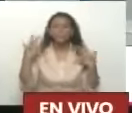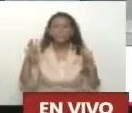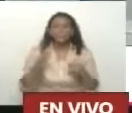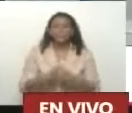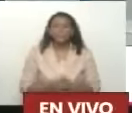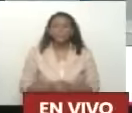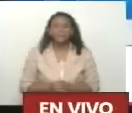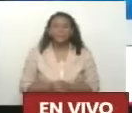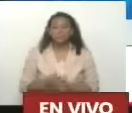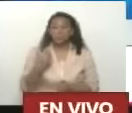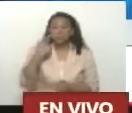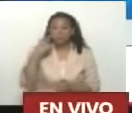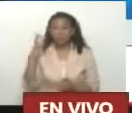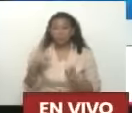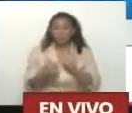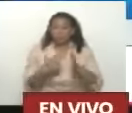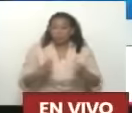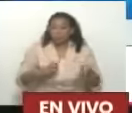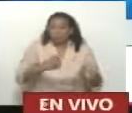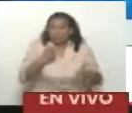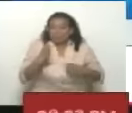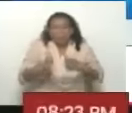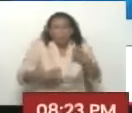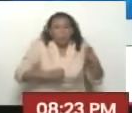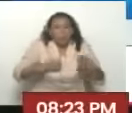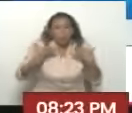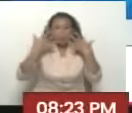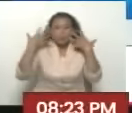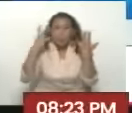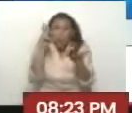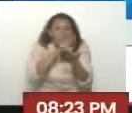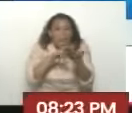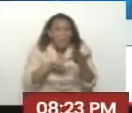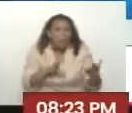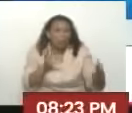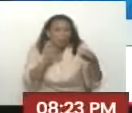Yo no puedo dejar De emocionarme Cuando leo Estas cosas